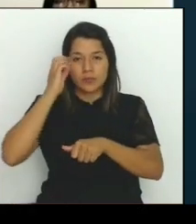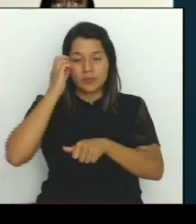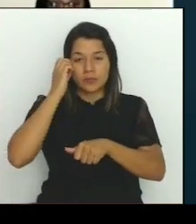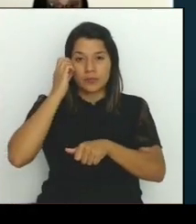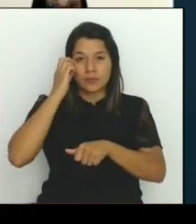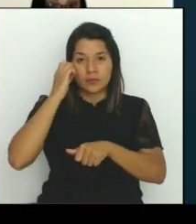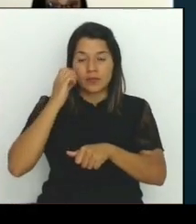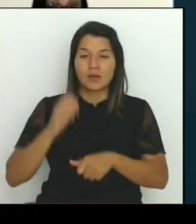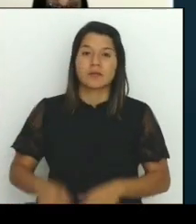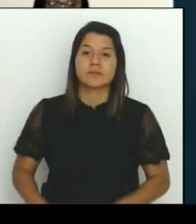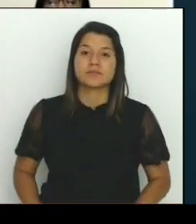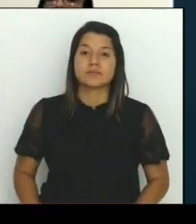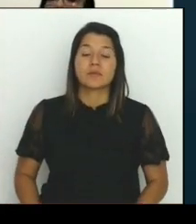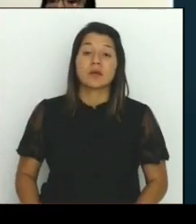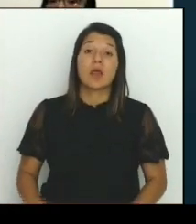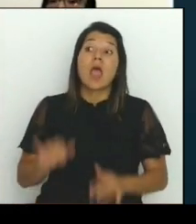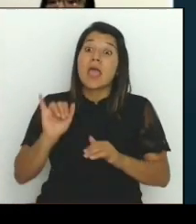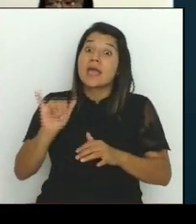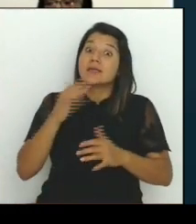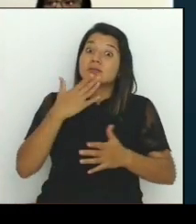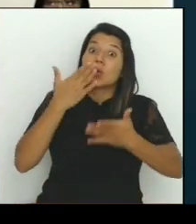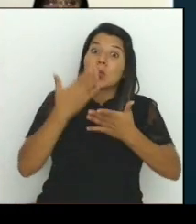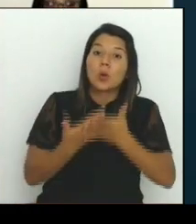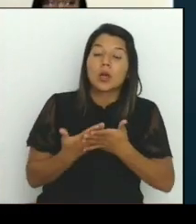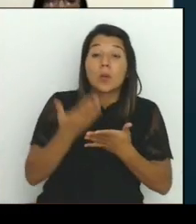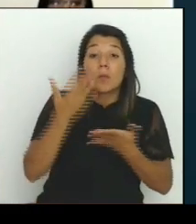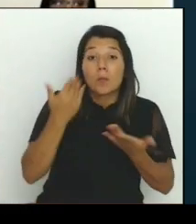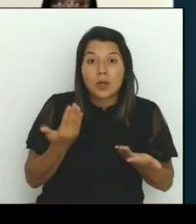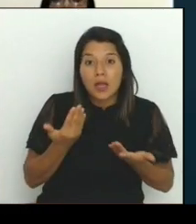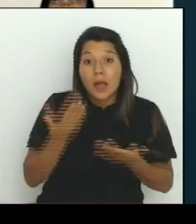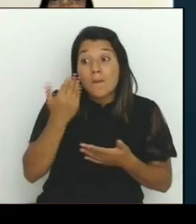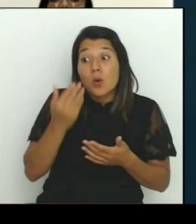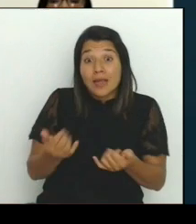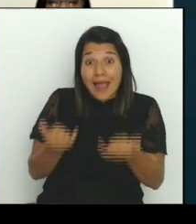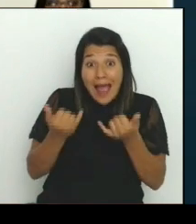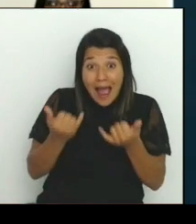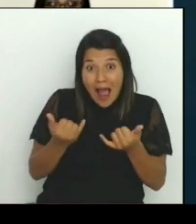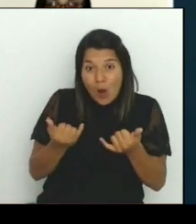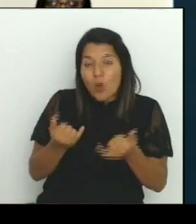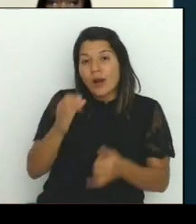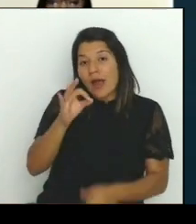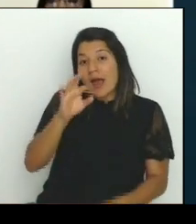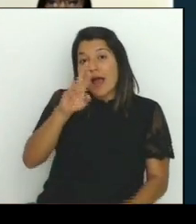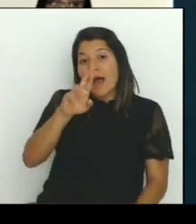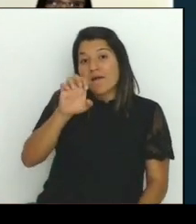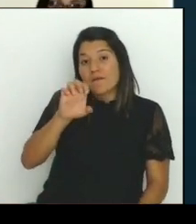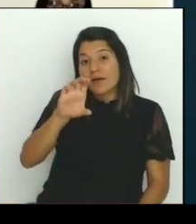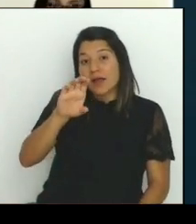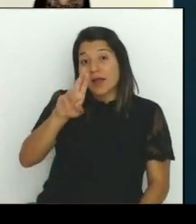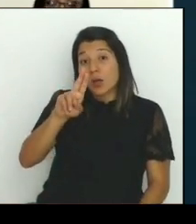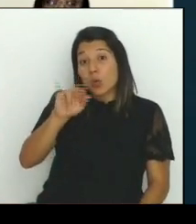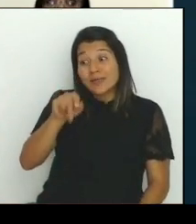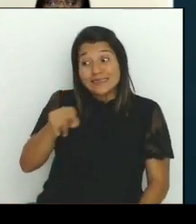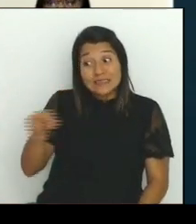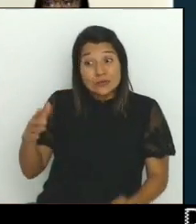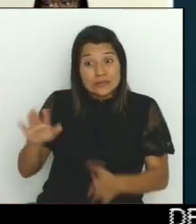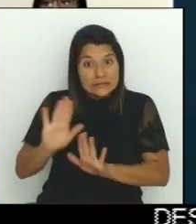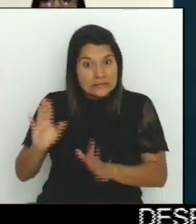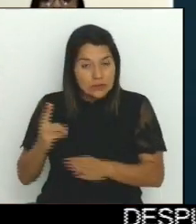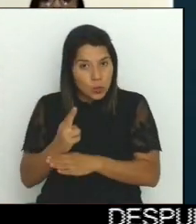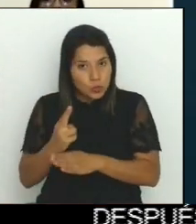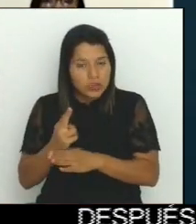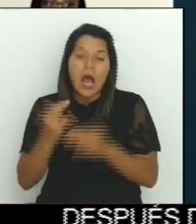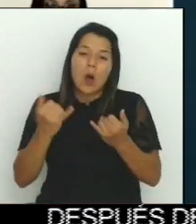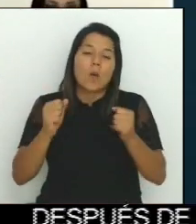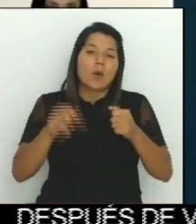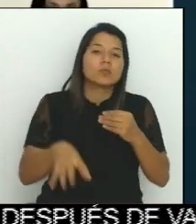Esto es muy bueno porque esta frecuencia se va a poder sumar al cartel que estará próximo a salir y es una frecuencia en